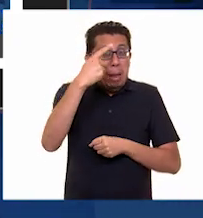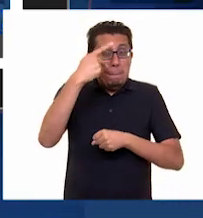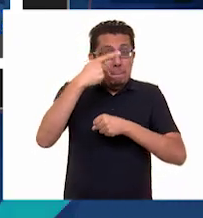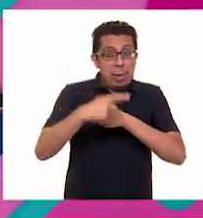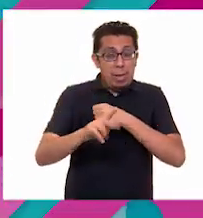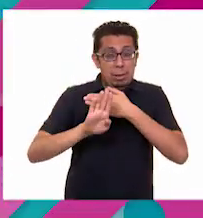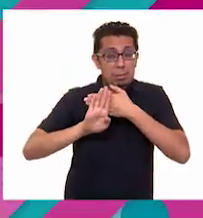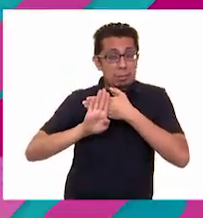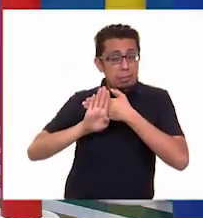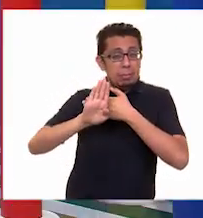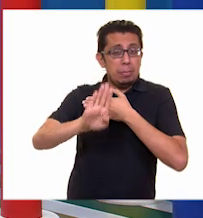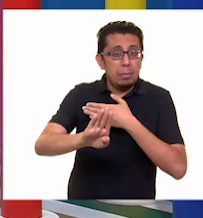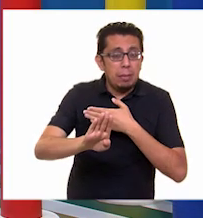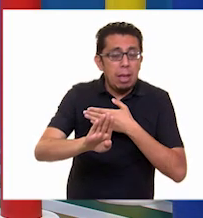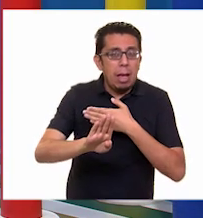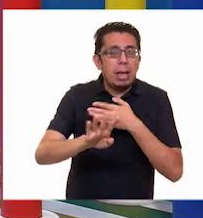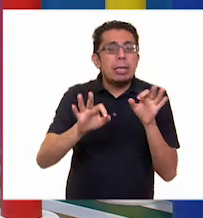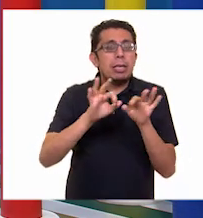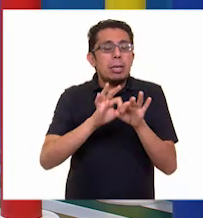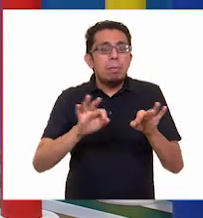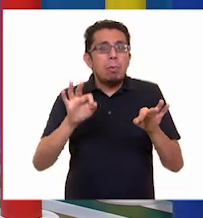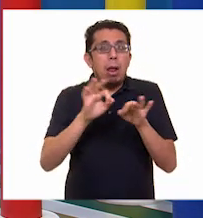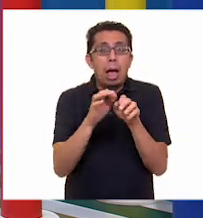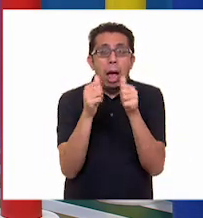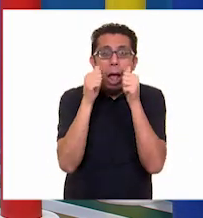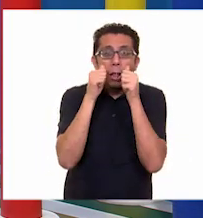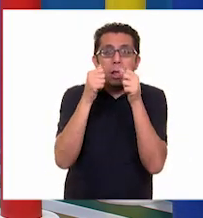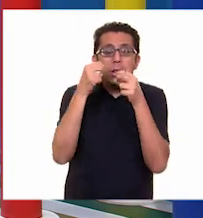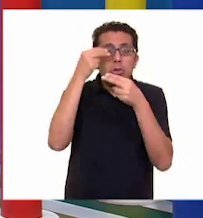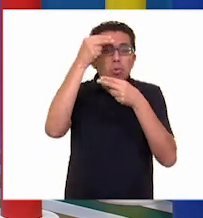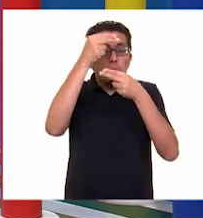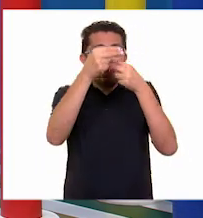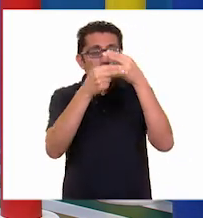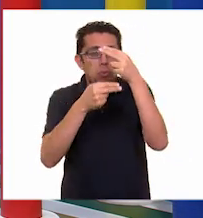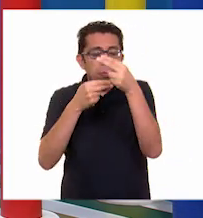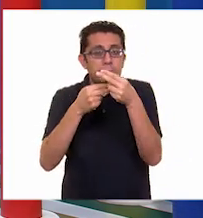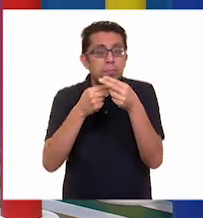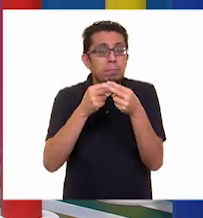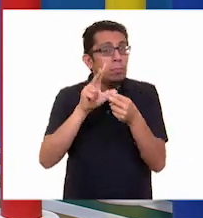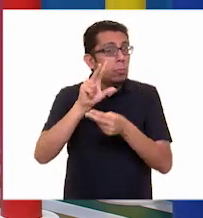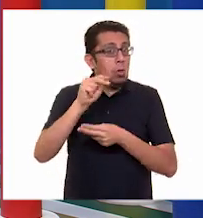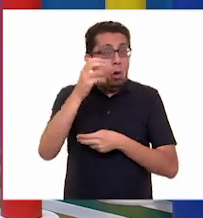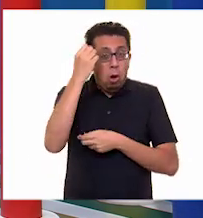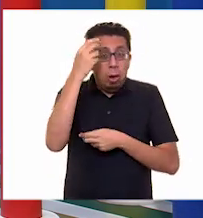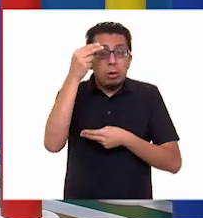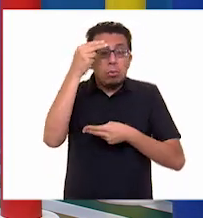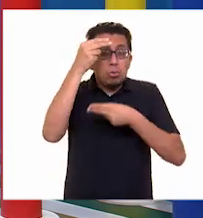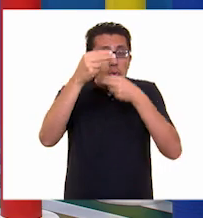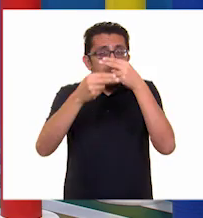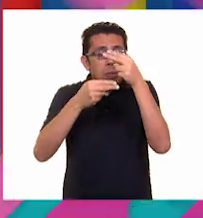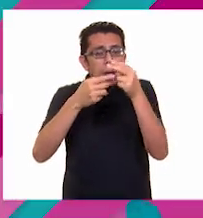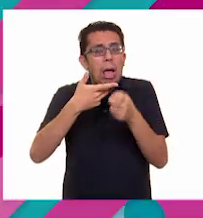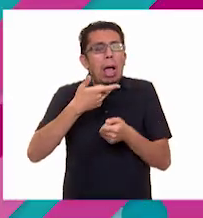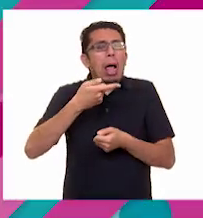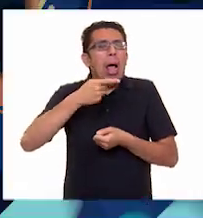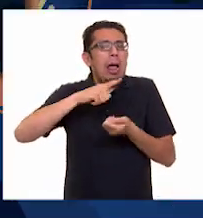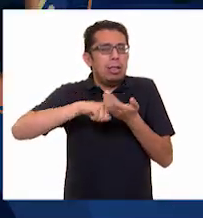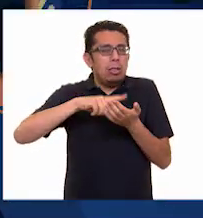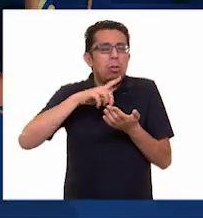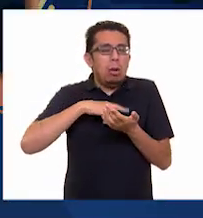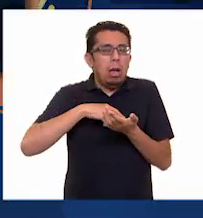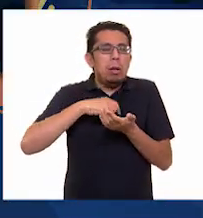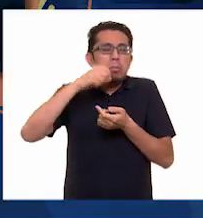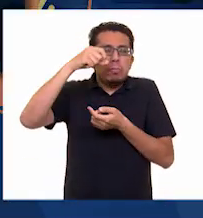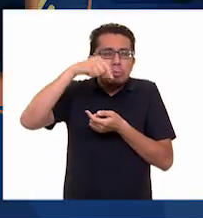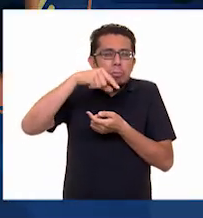importante considerar la nubosidad. No debemos olvidar que las nubes están formadas por gotas de agua o